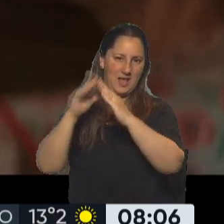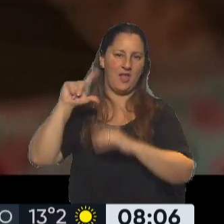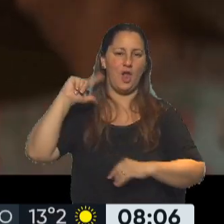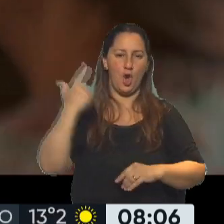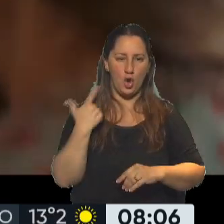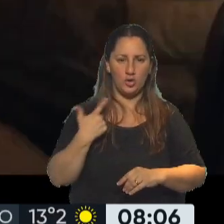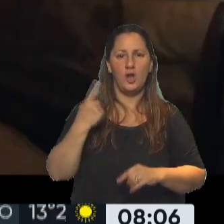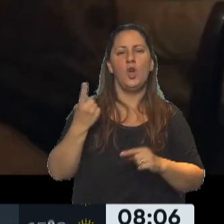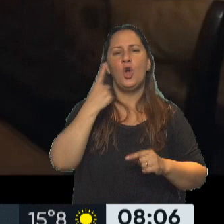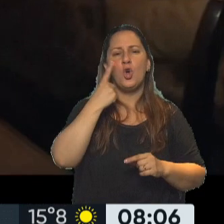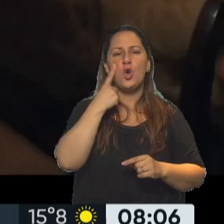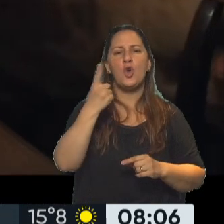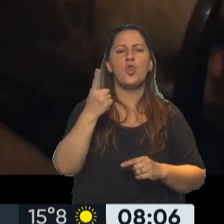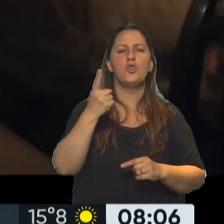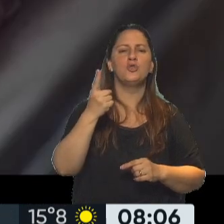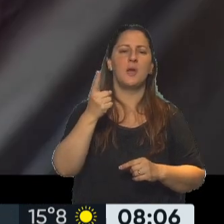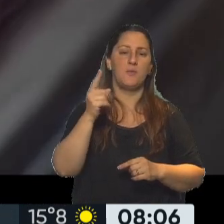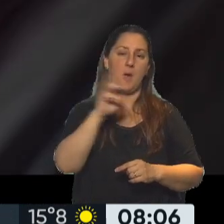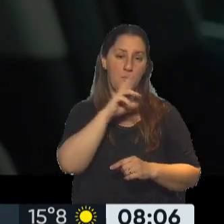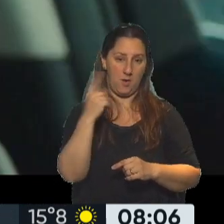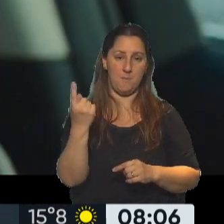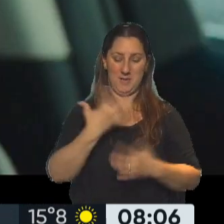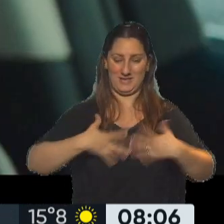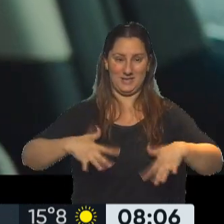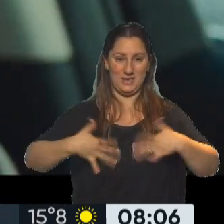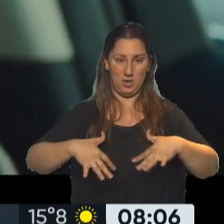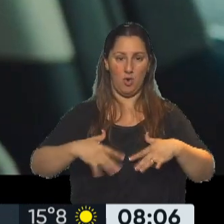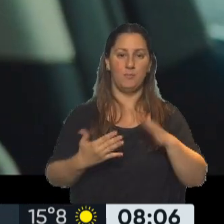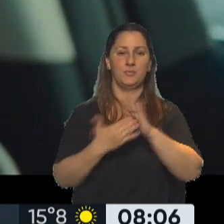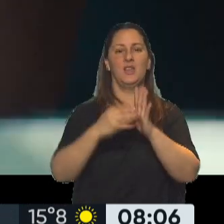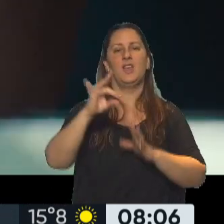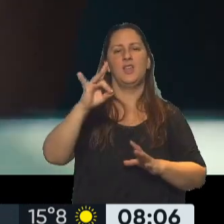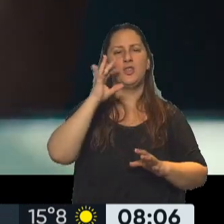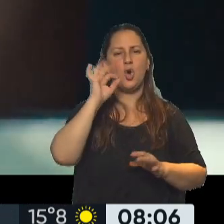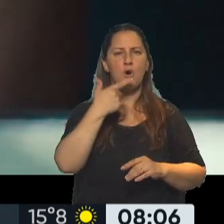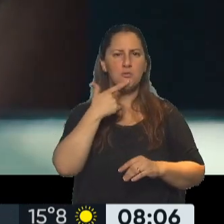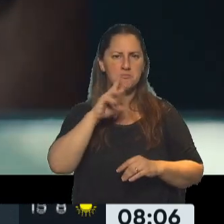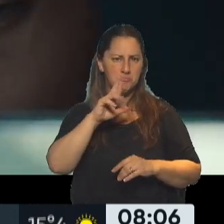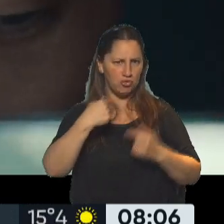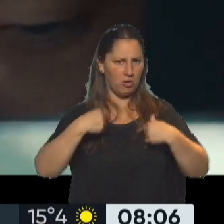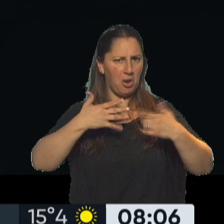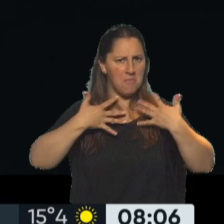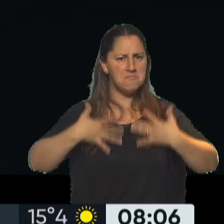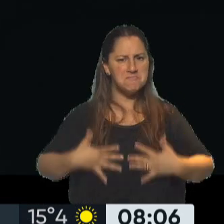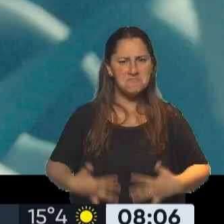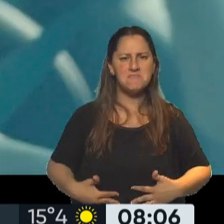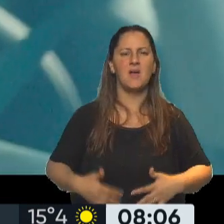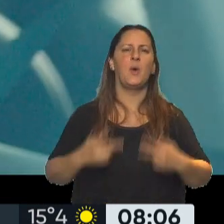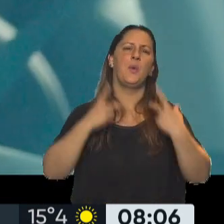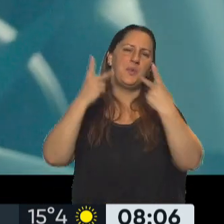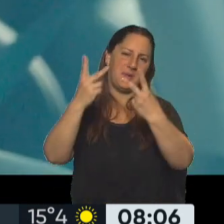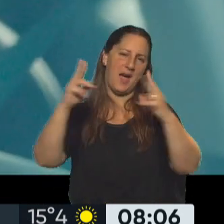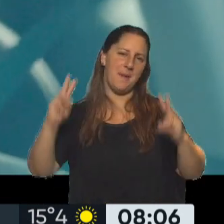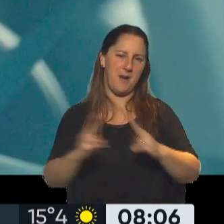conoce a un vestido genial de una patrona, que es un vestido de Dior. Y dice, ¿por qué yo no tengo derecho a hacerlo? Y viaja a París a